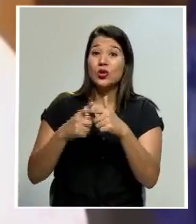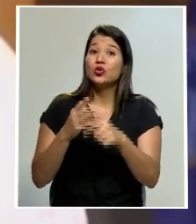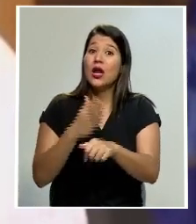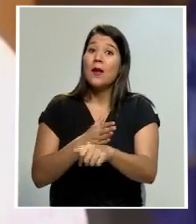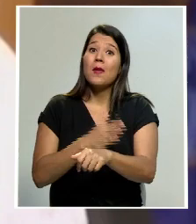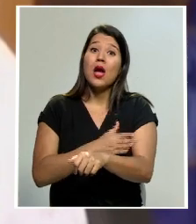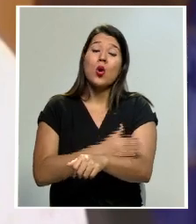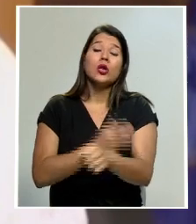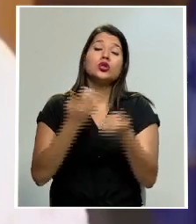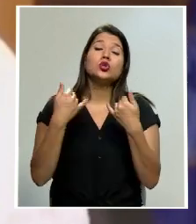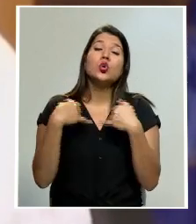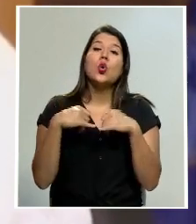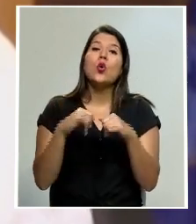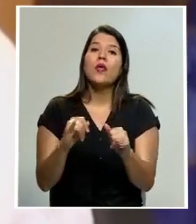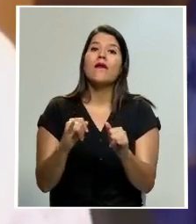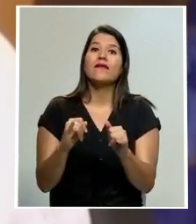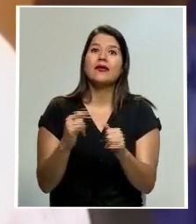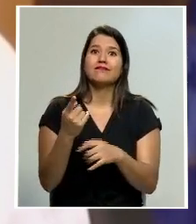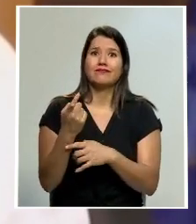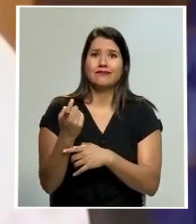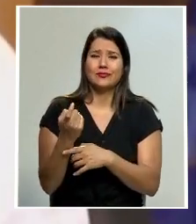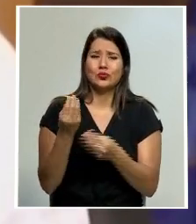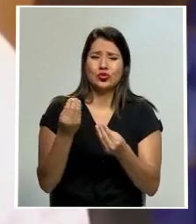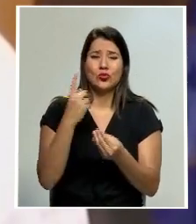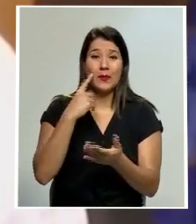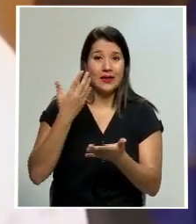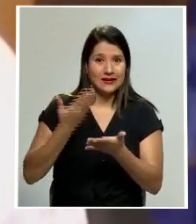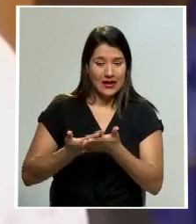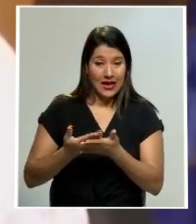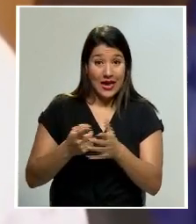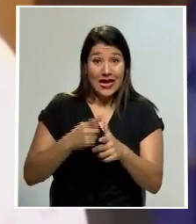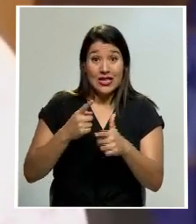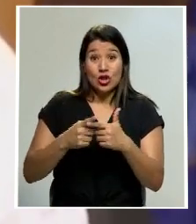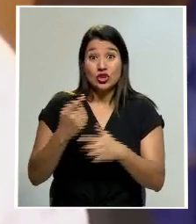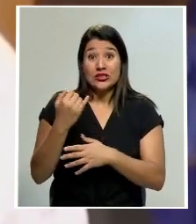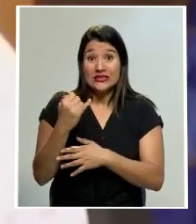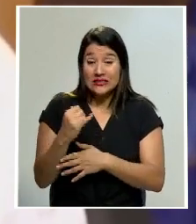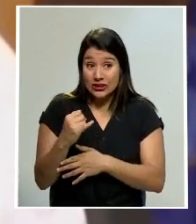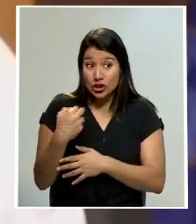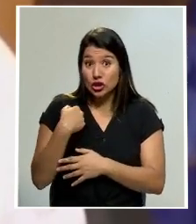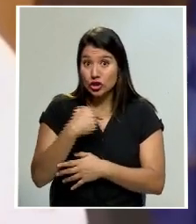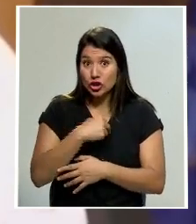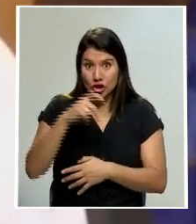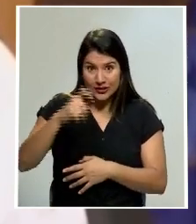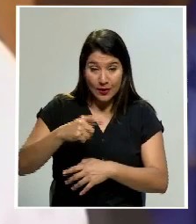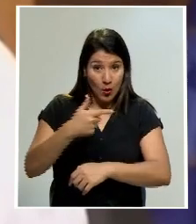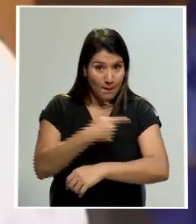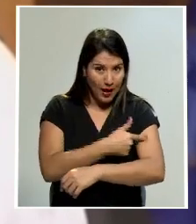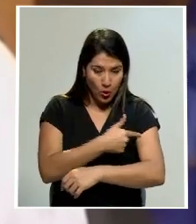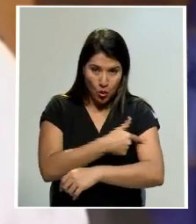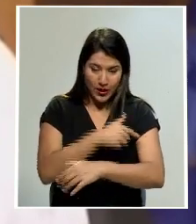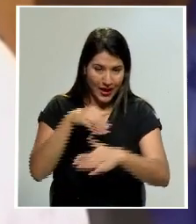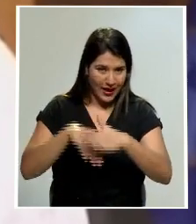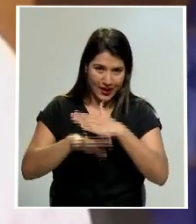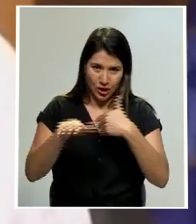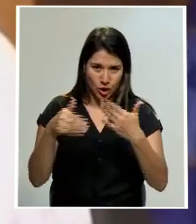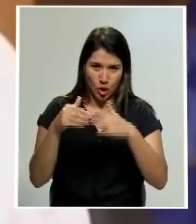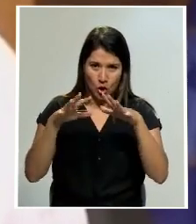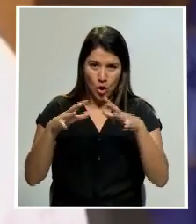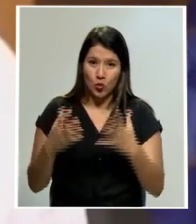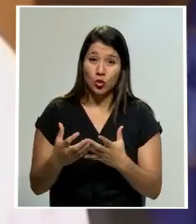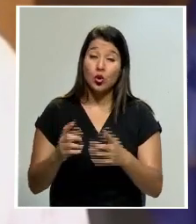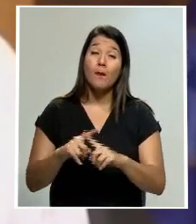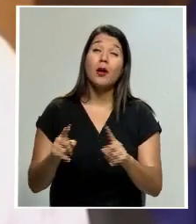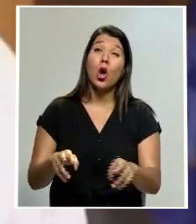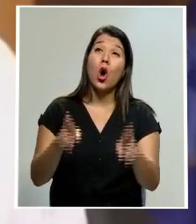siendo algo que está en el futuro lejano entonces si bien las vacunas se necesitan en todas partes esperamos que las naciones del grupo de los